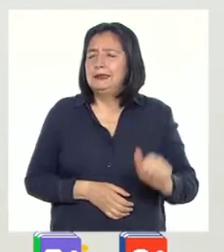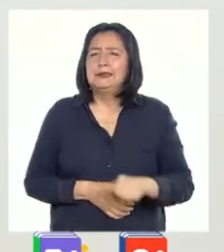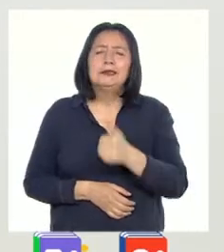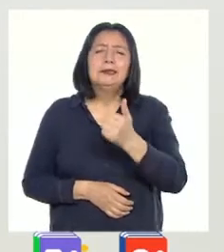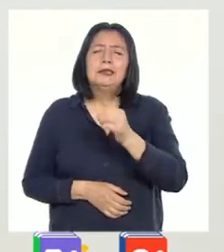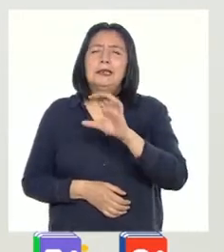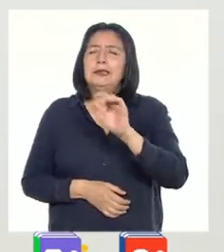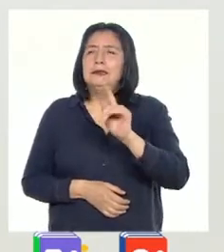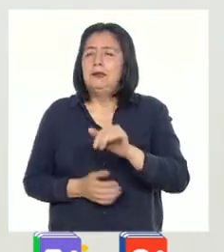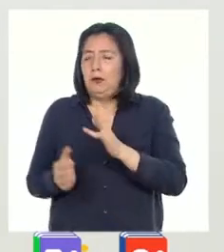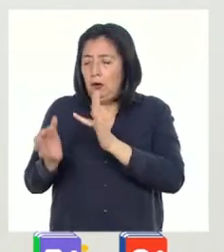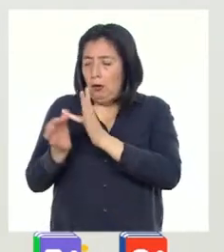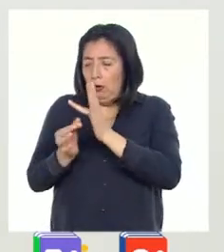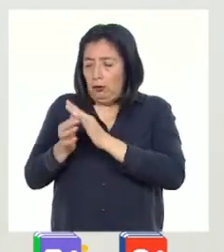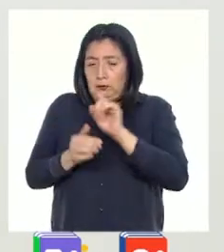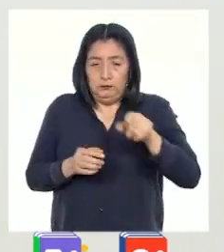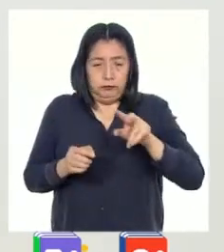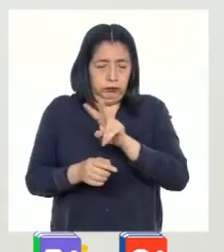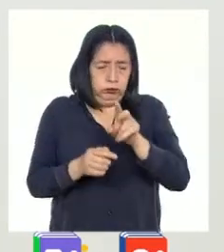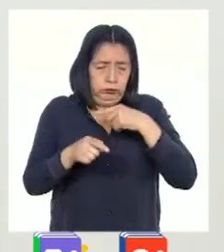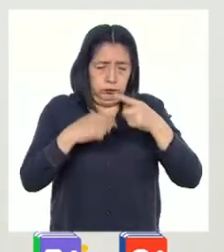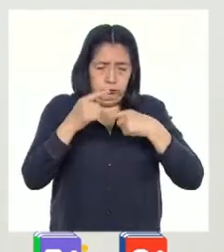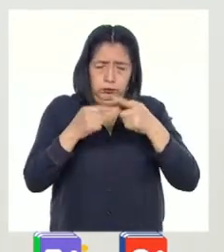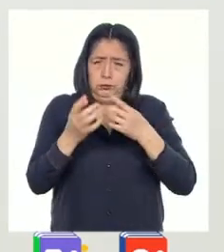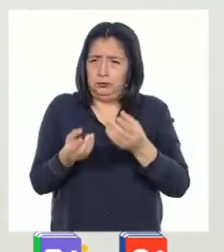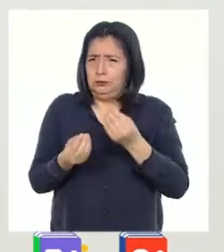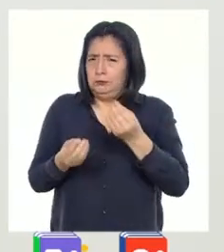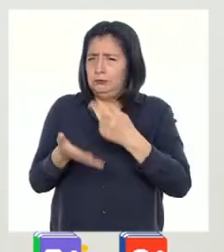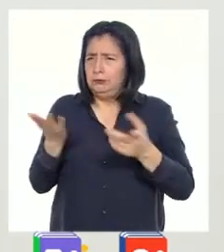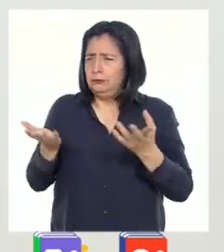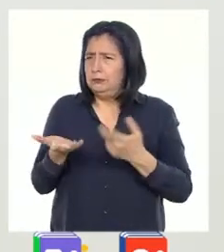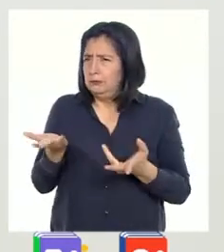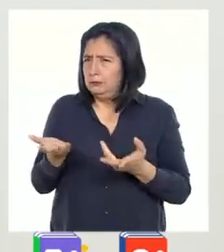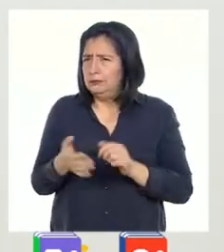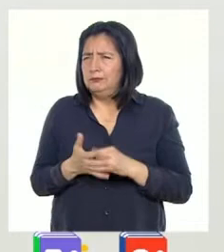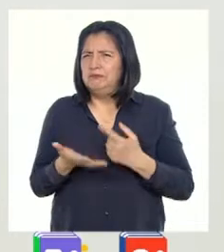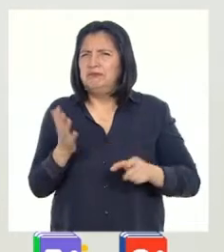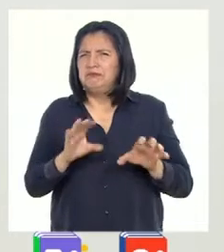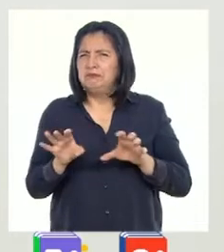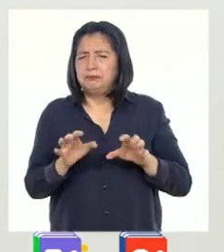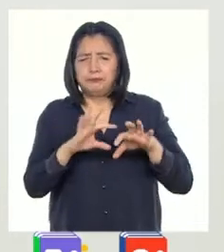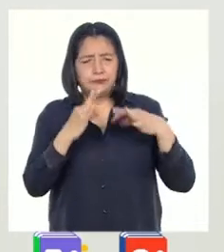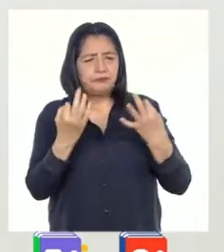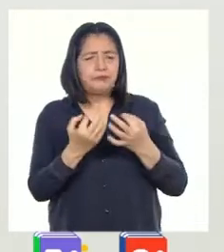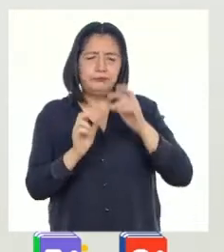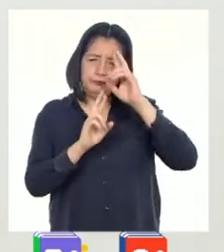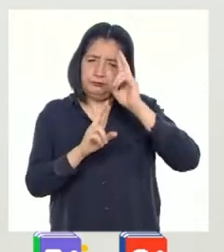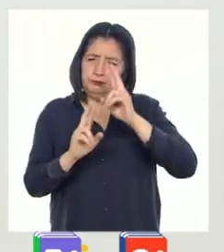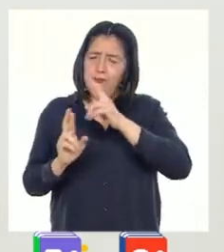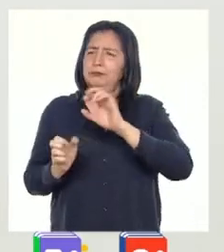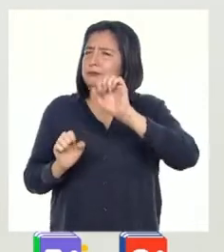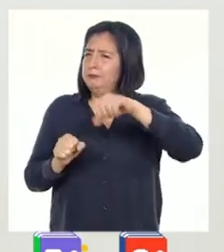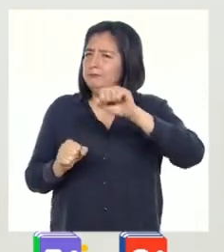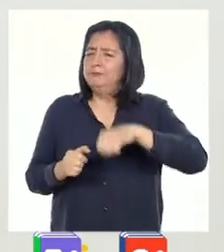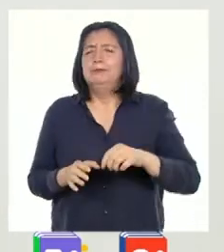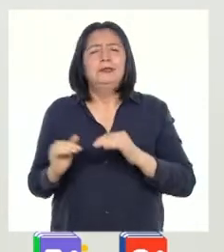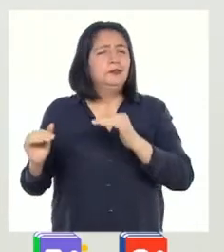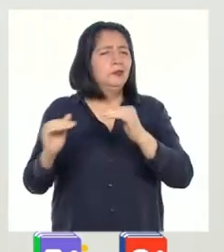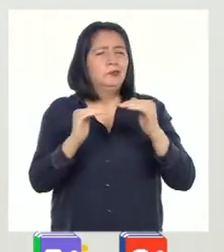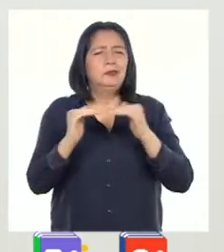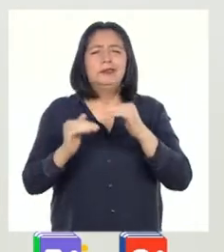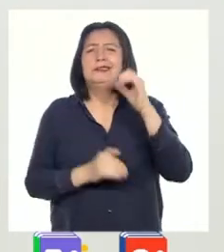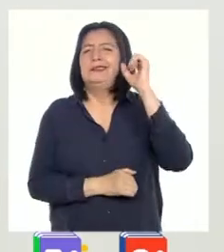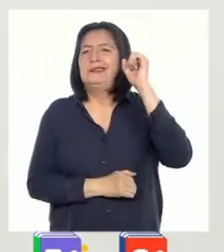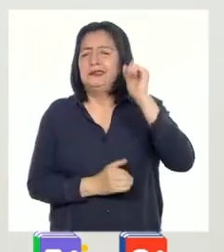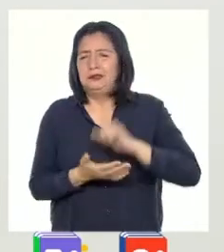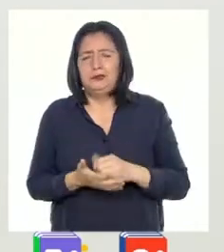Tariq Donofrio, quienes nos contarán cómo han tenido que organizarse para ser una familia que respete y practica la igualdad de